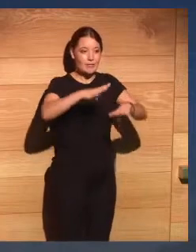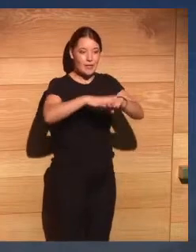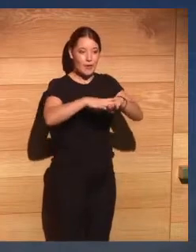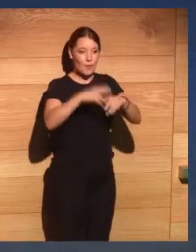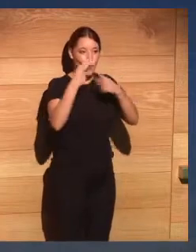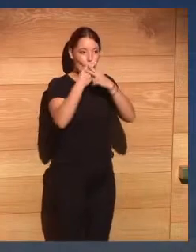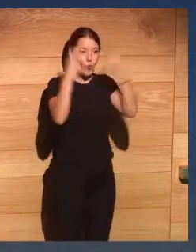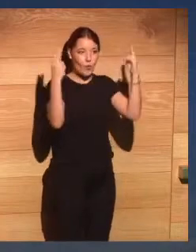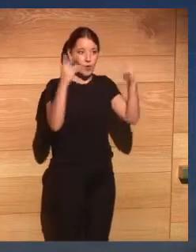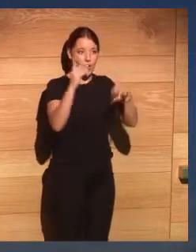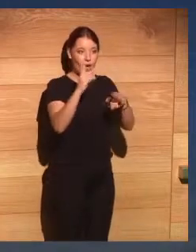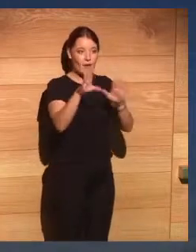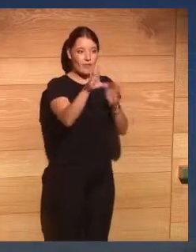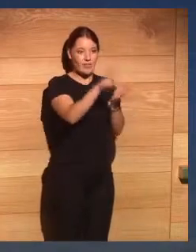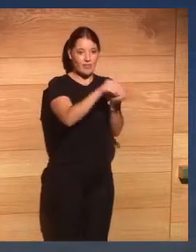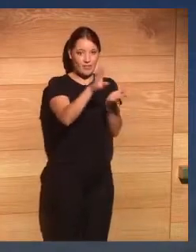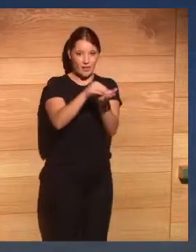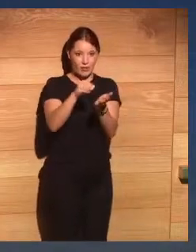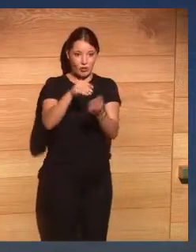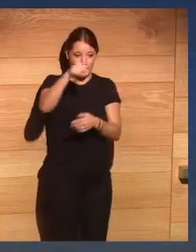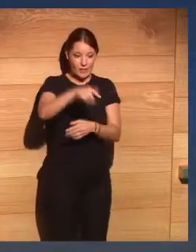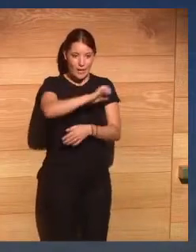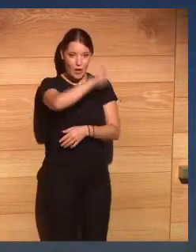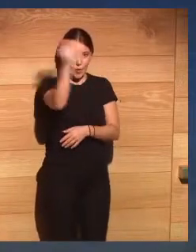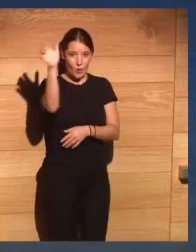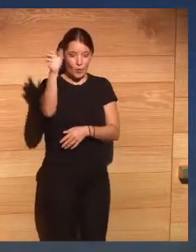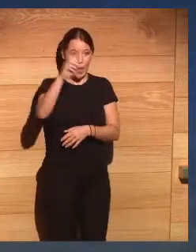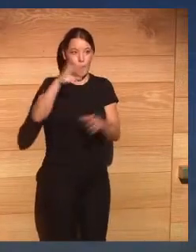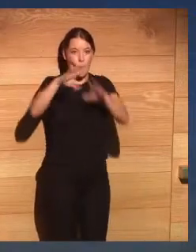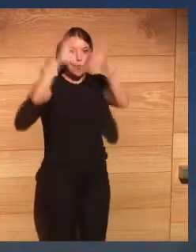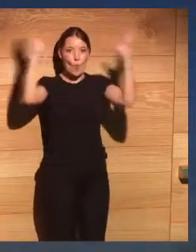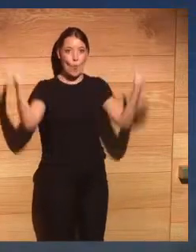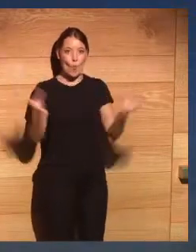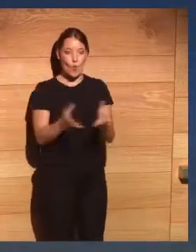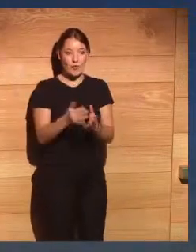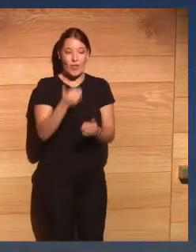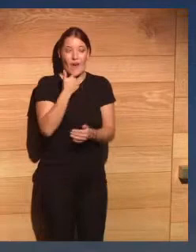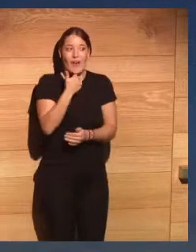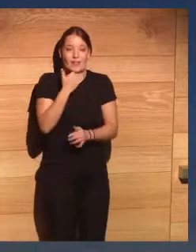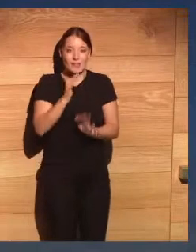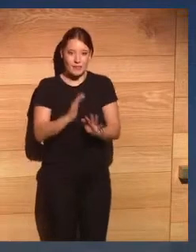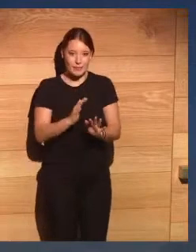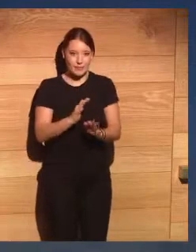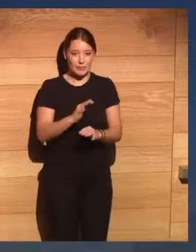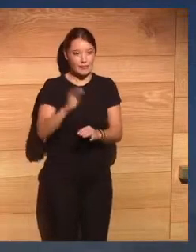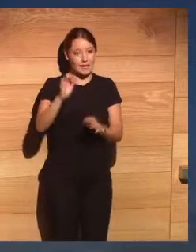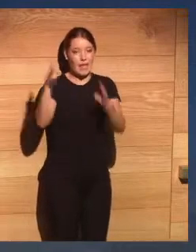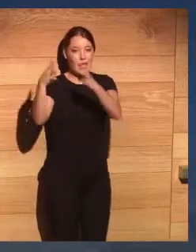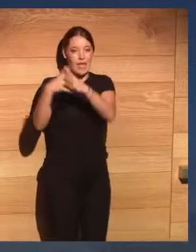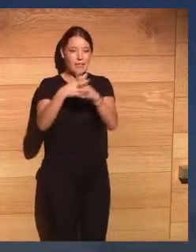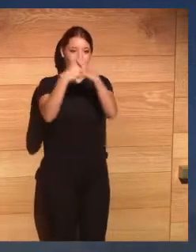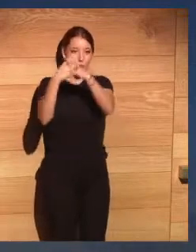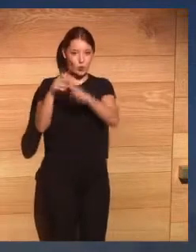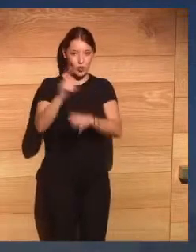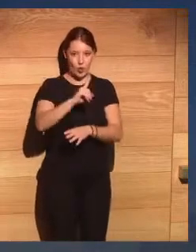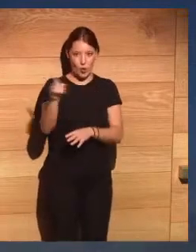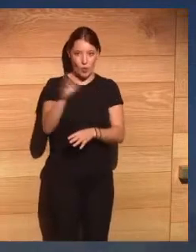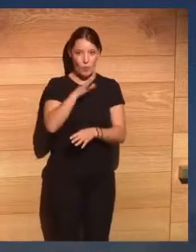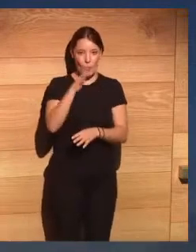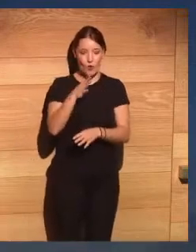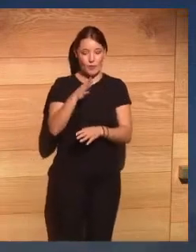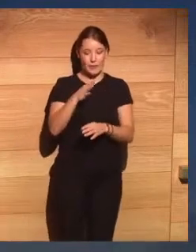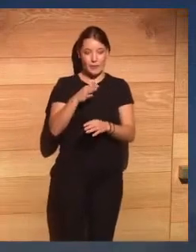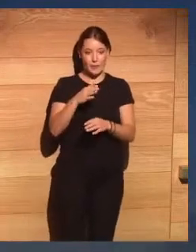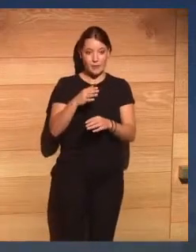datos en Europa y yo creo que casi en el mundo salvo obviamente en Estados Unidos porque esto se hace cinco